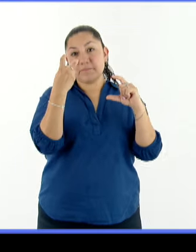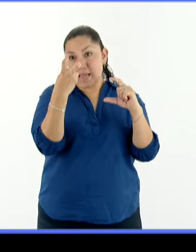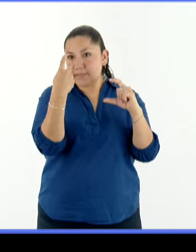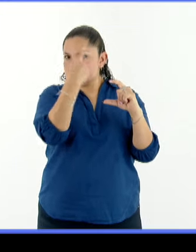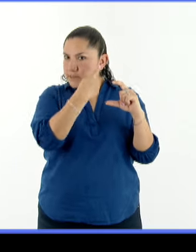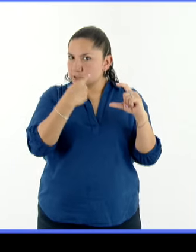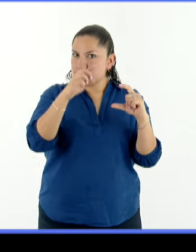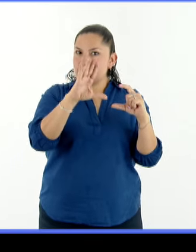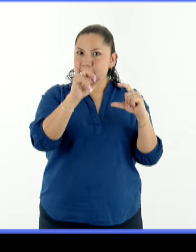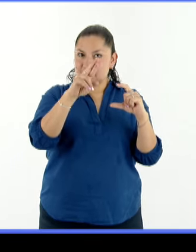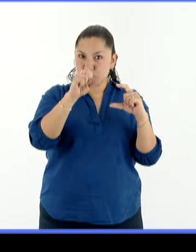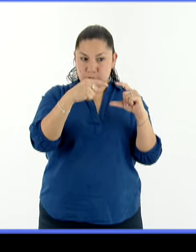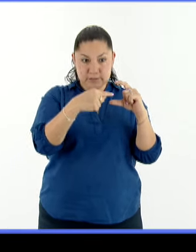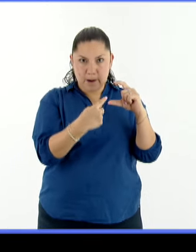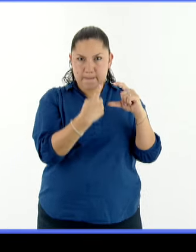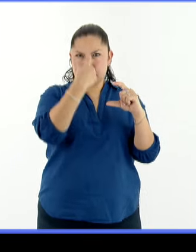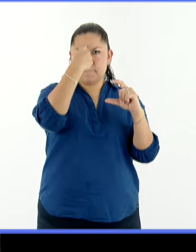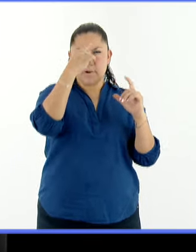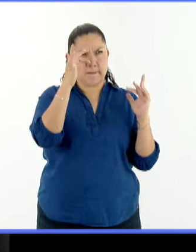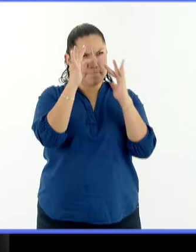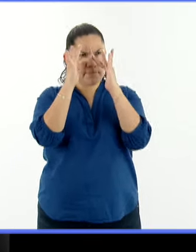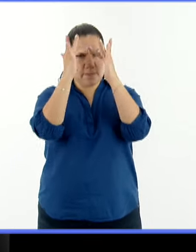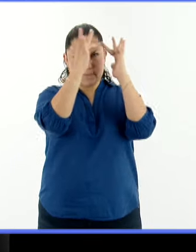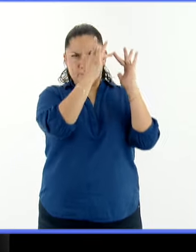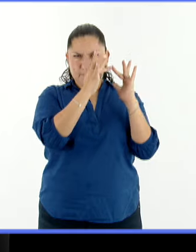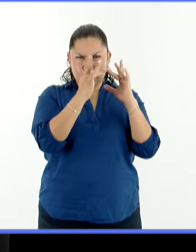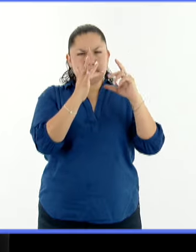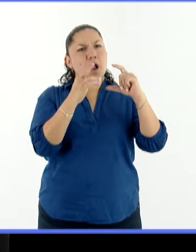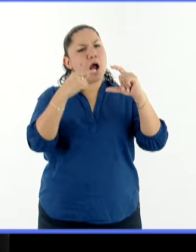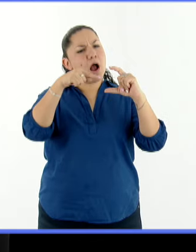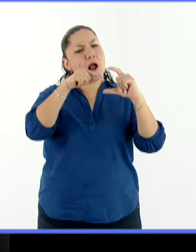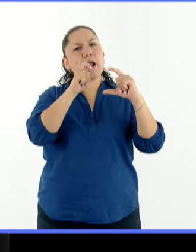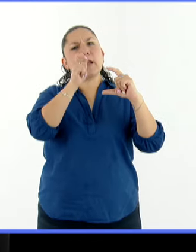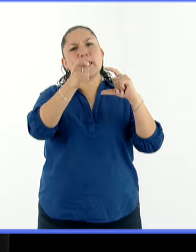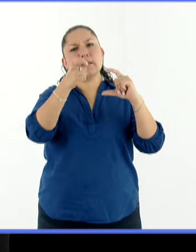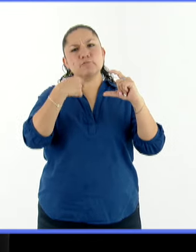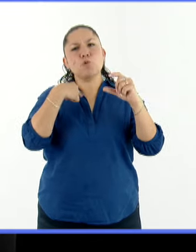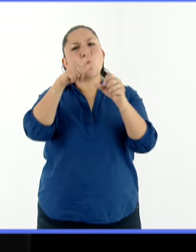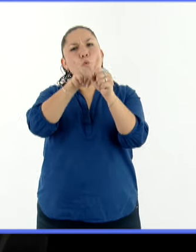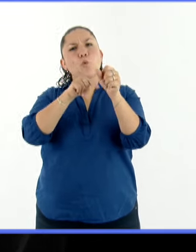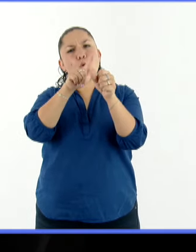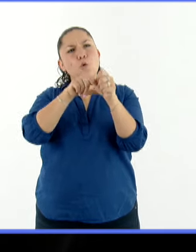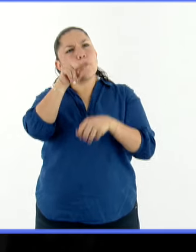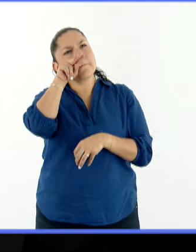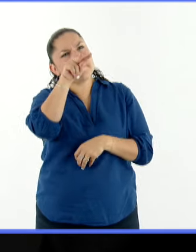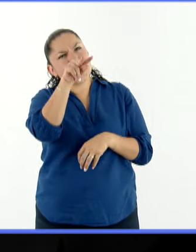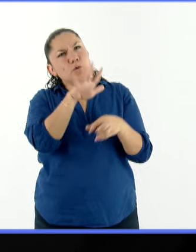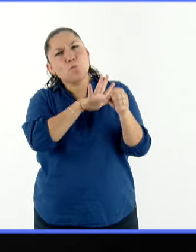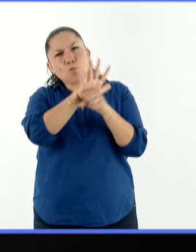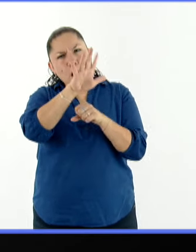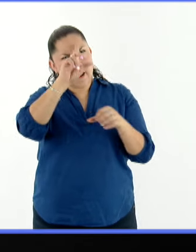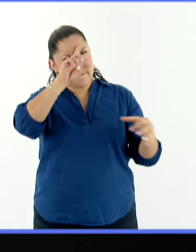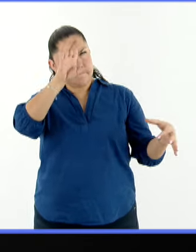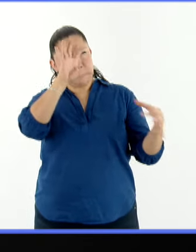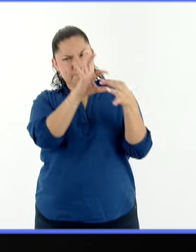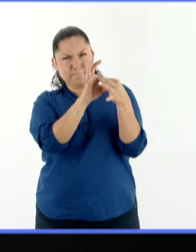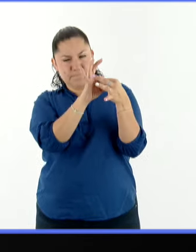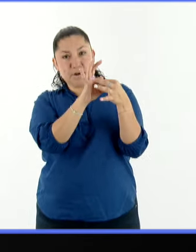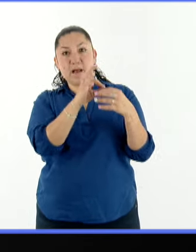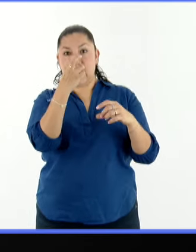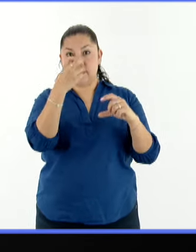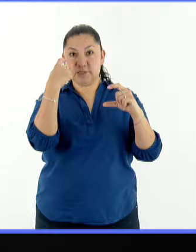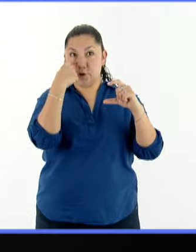en embolsos eléctricos para que lleguen a través del nervio óptico al cerebro. El cerebro da la vuelta a la imagen y la